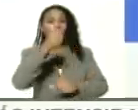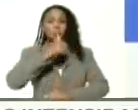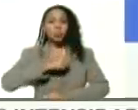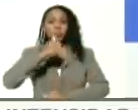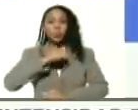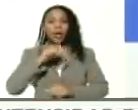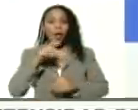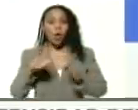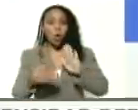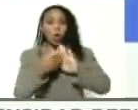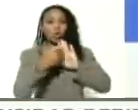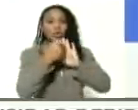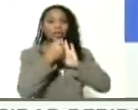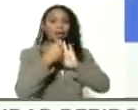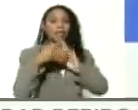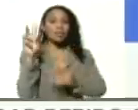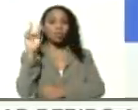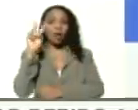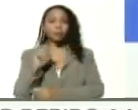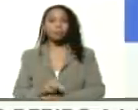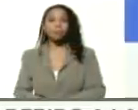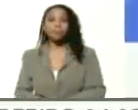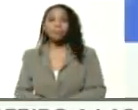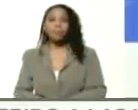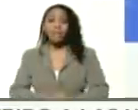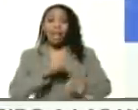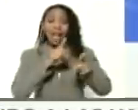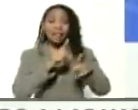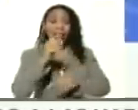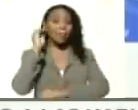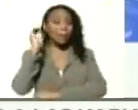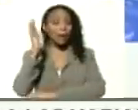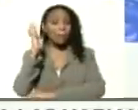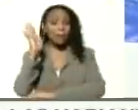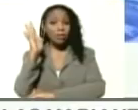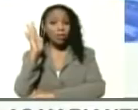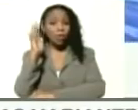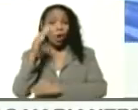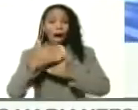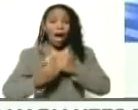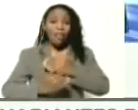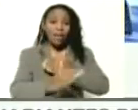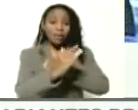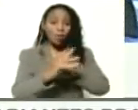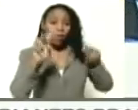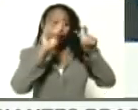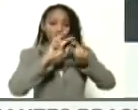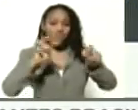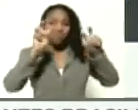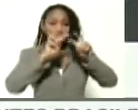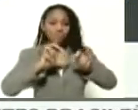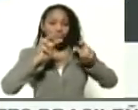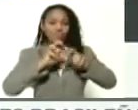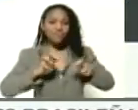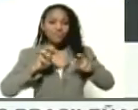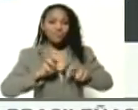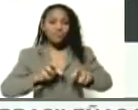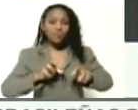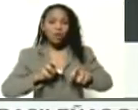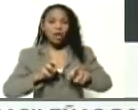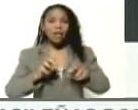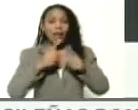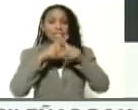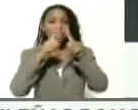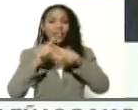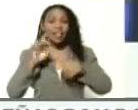contra Venezuela. Este Parlamento adelanta investigaciones sobre las distintas